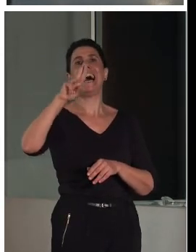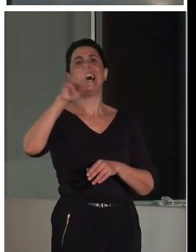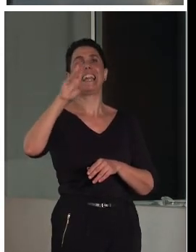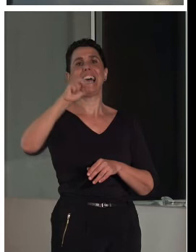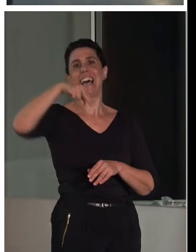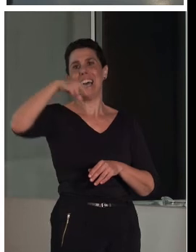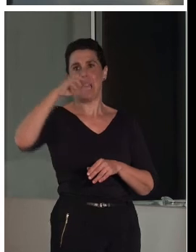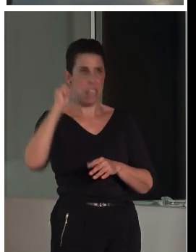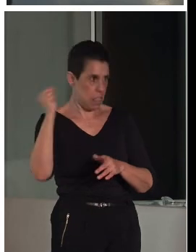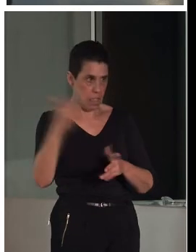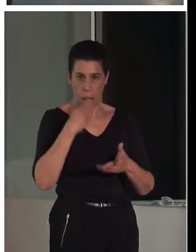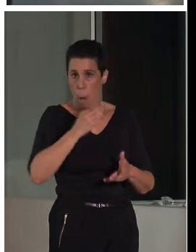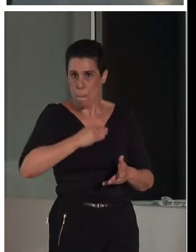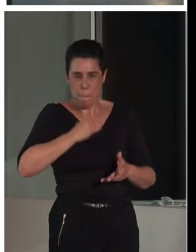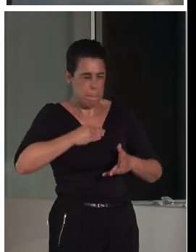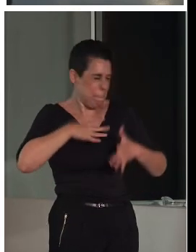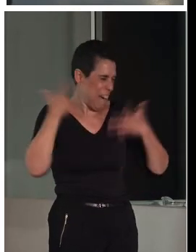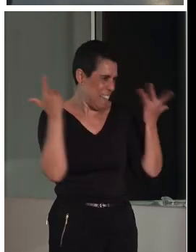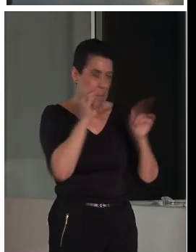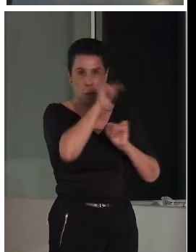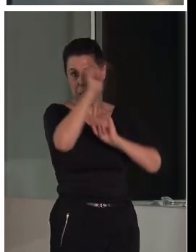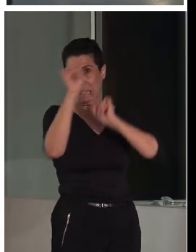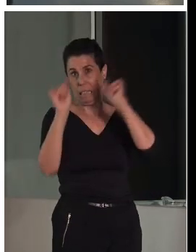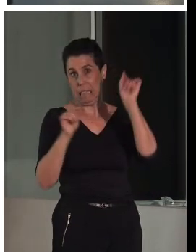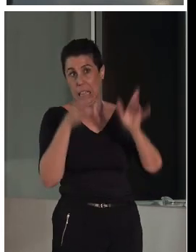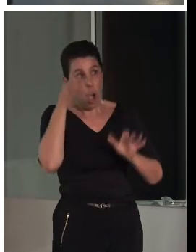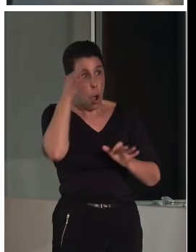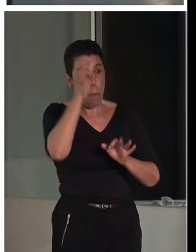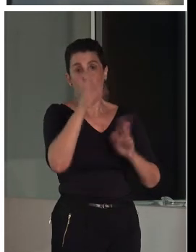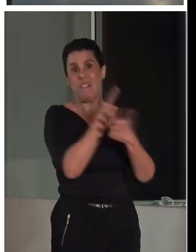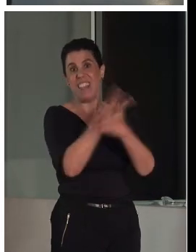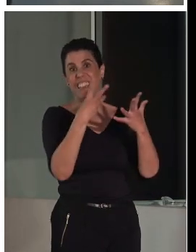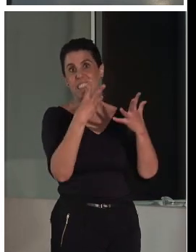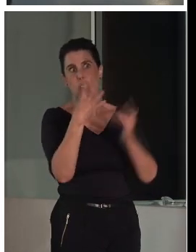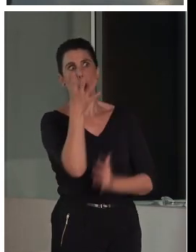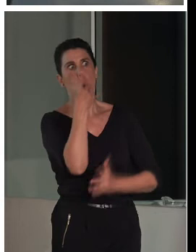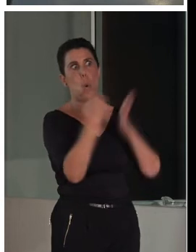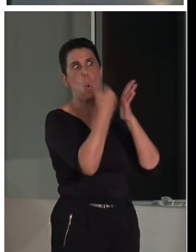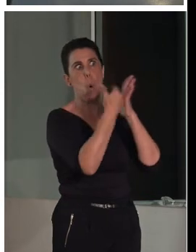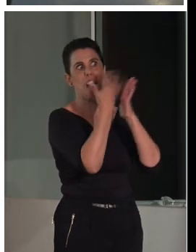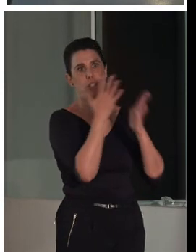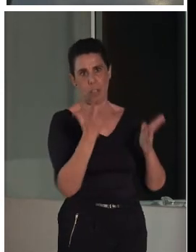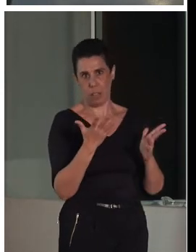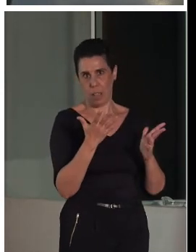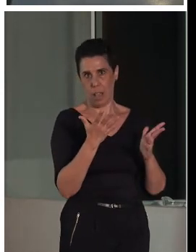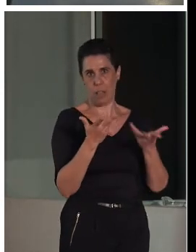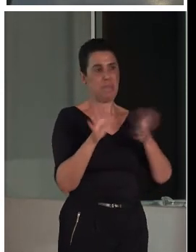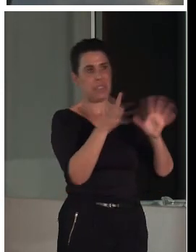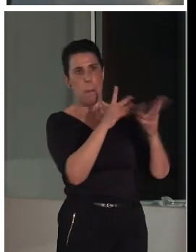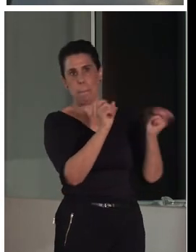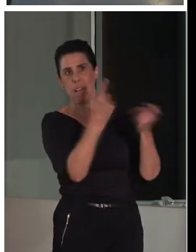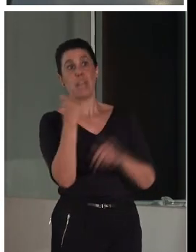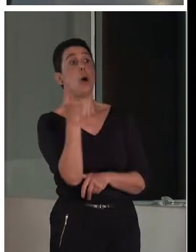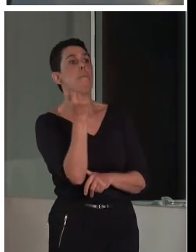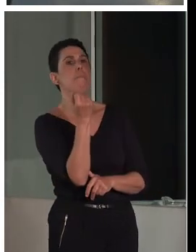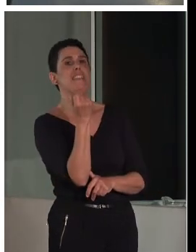ingente por todos lados. Tenemos 18 localidades en cuatro días con el equivalente en pesetas de 1.200 euros, porque